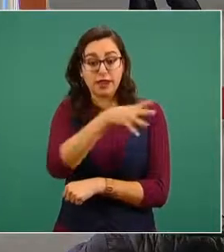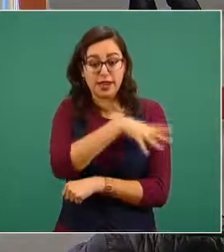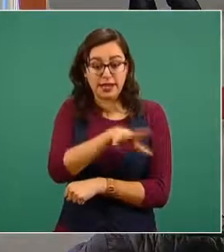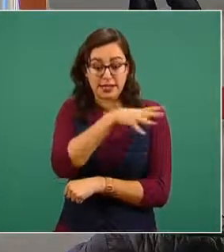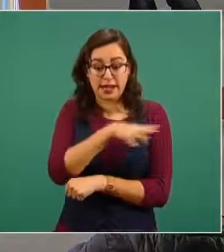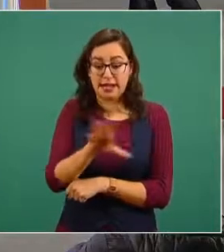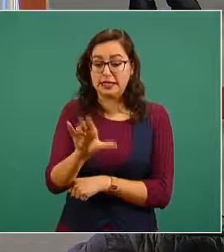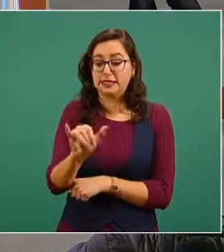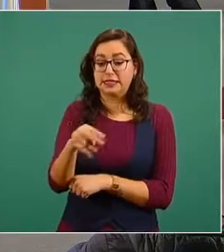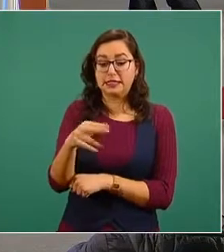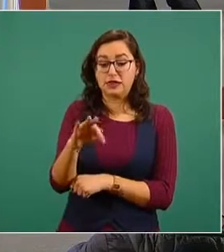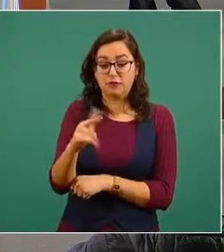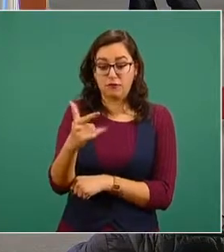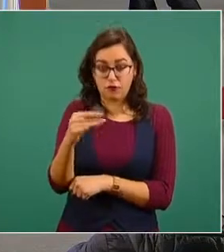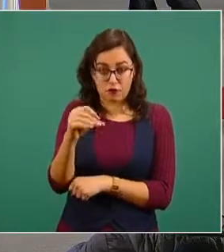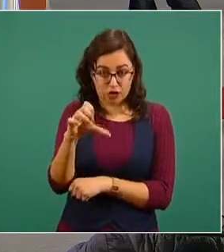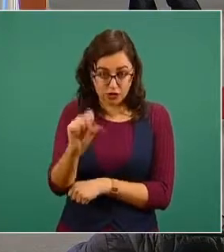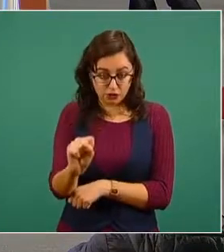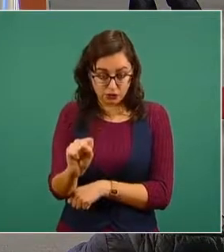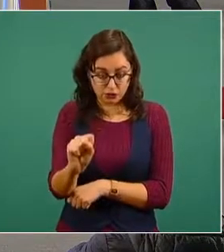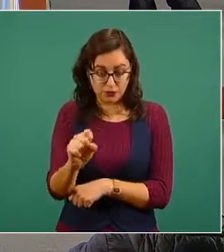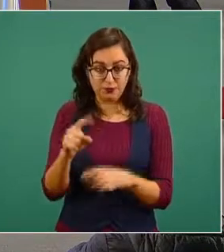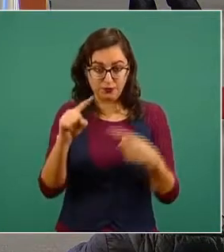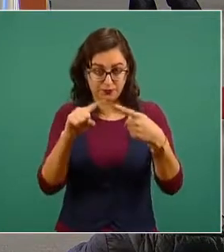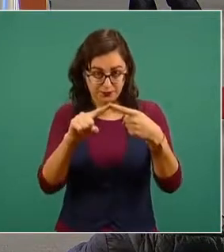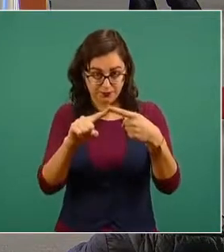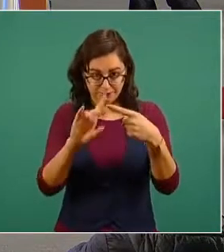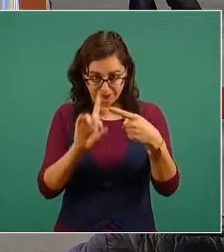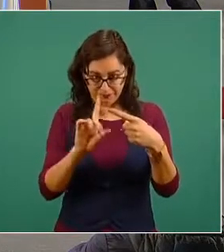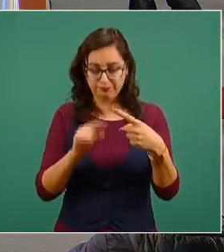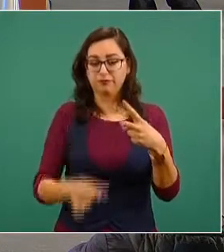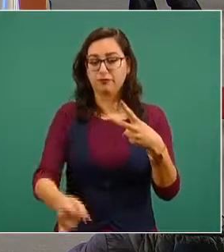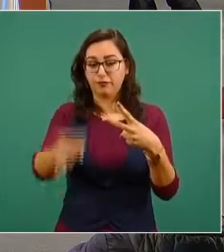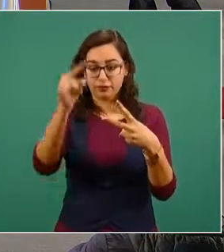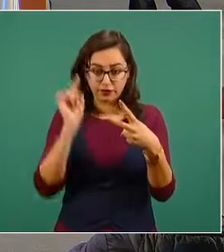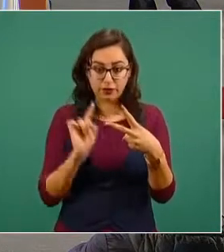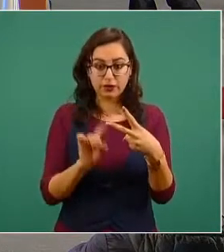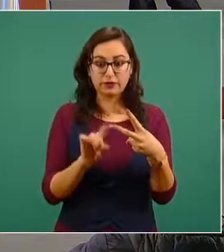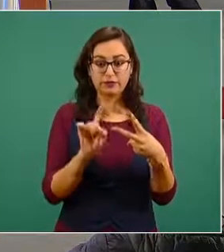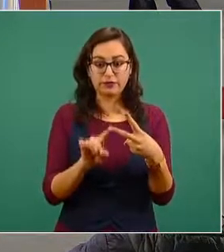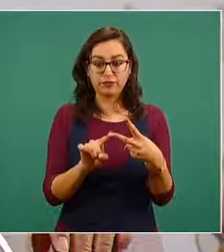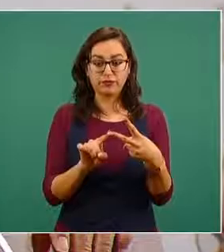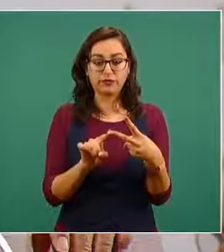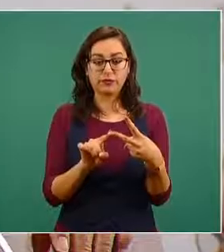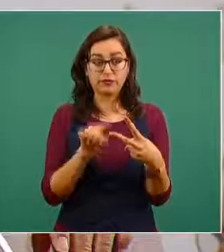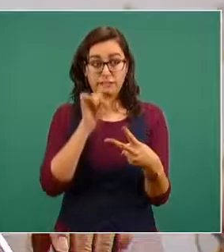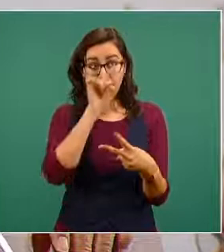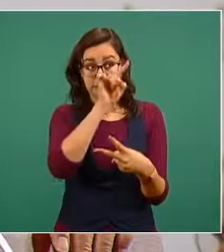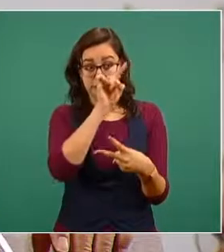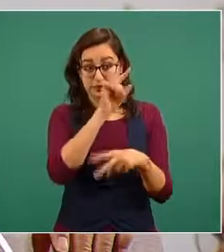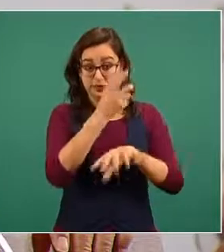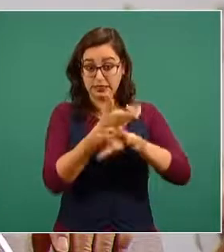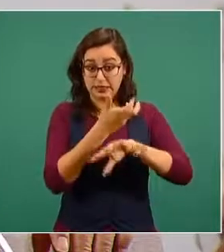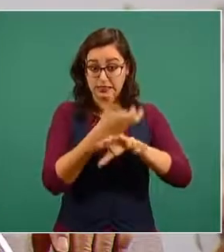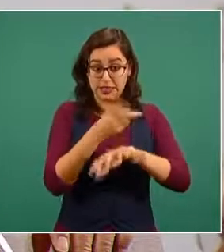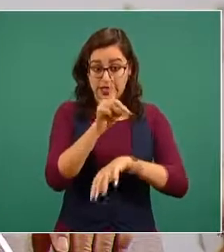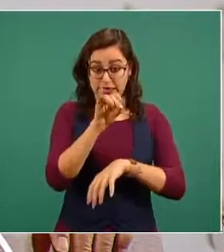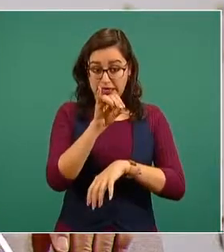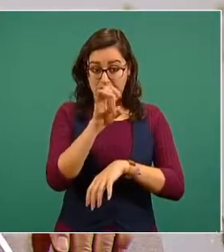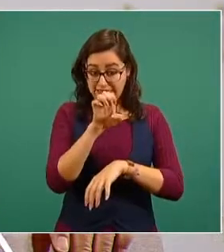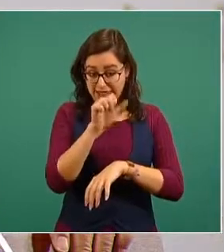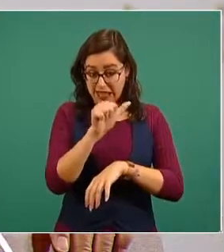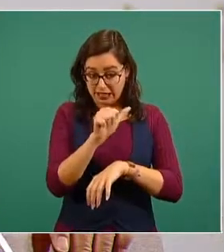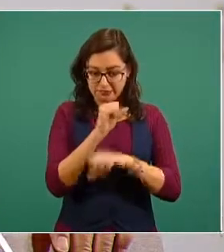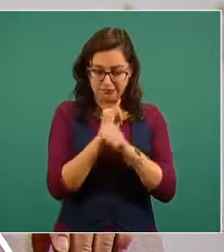Cepeda. Dos, esa investigación la continuó